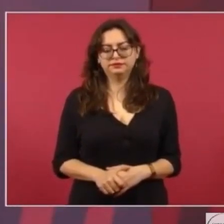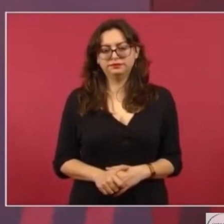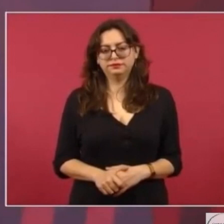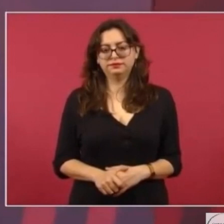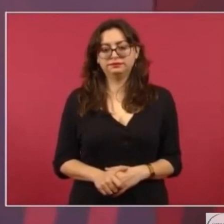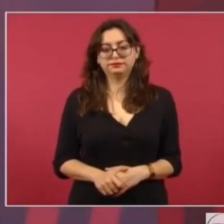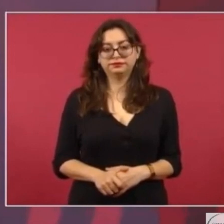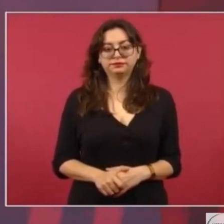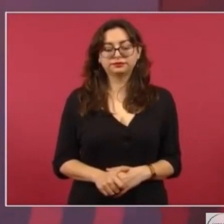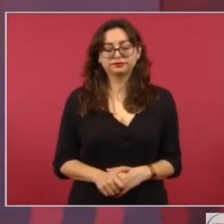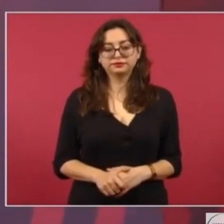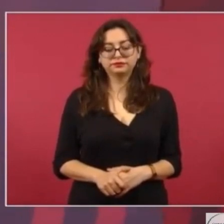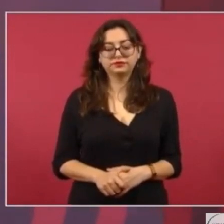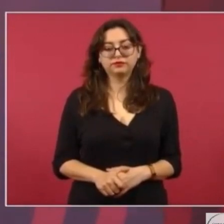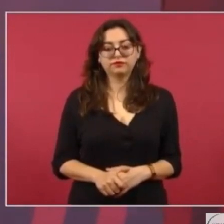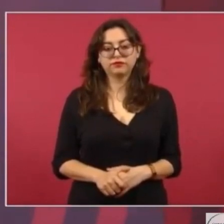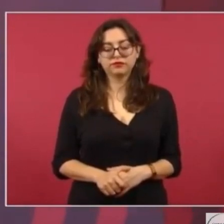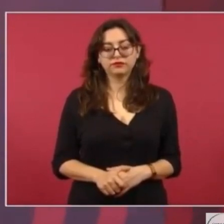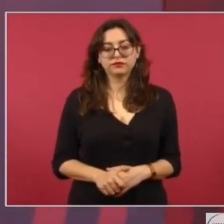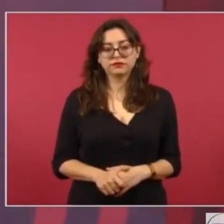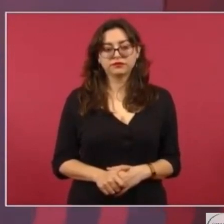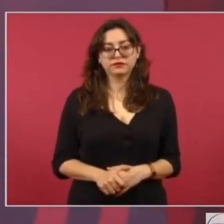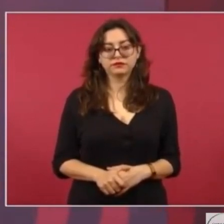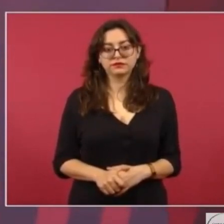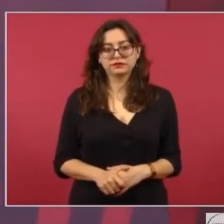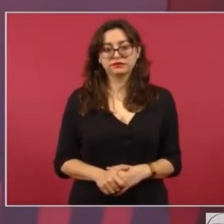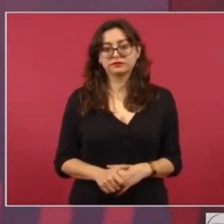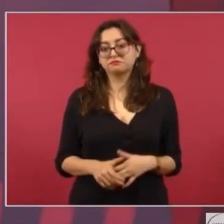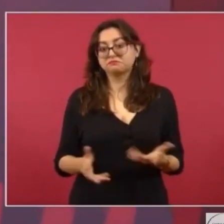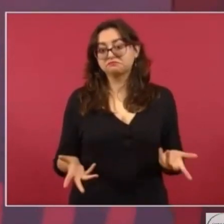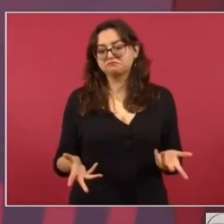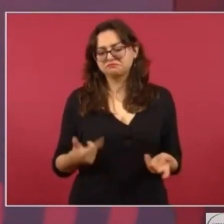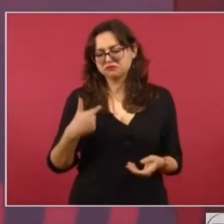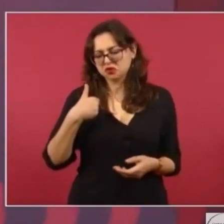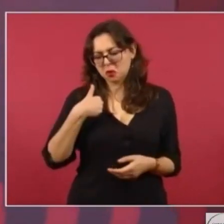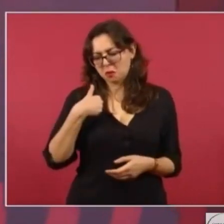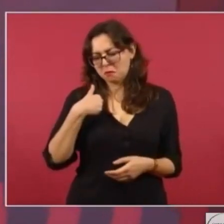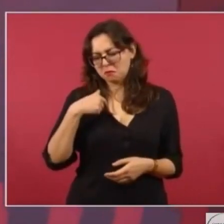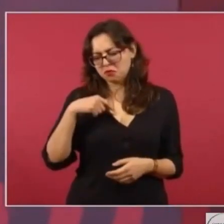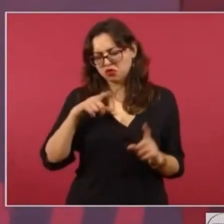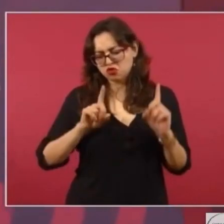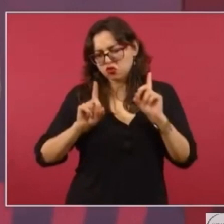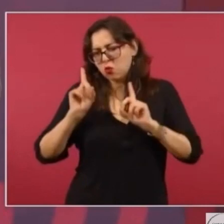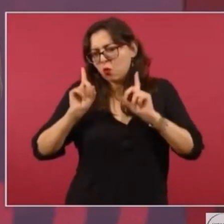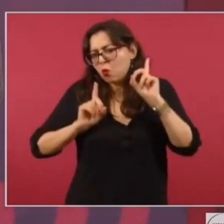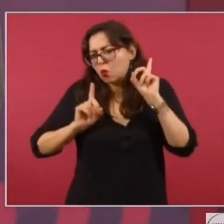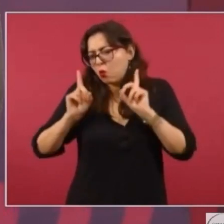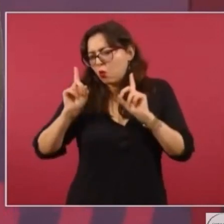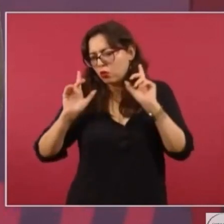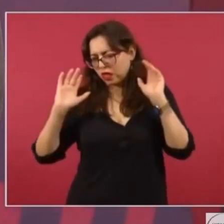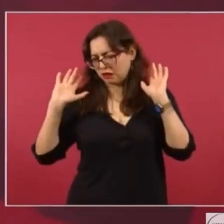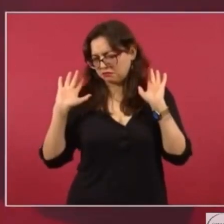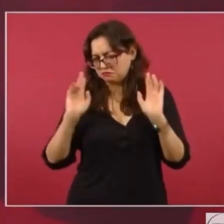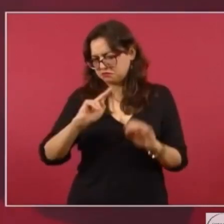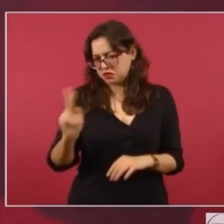de Estudio Jurídico de la UNAM se